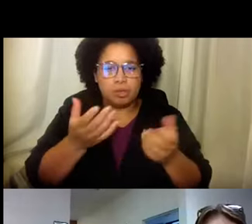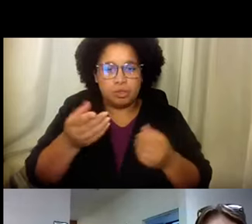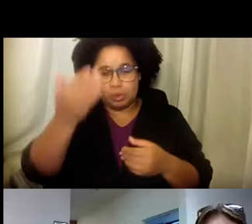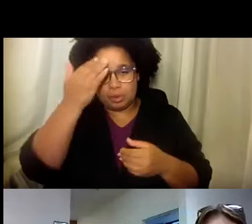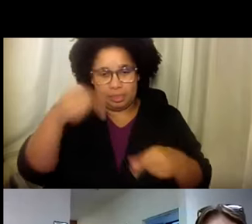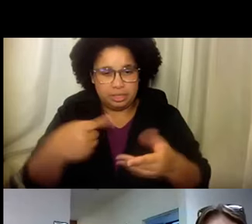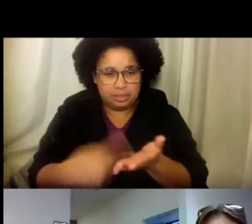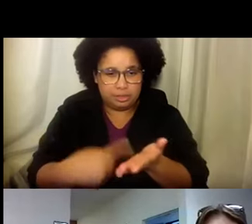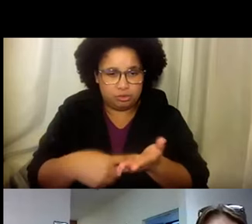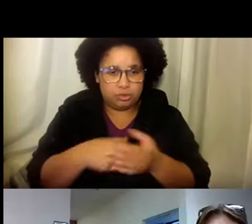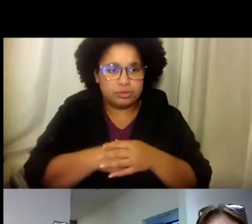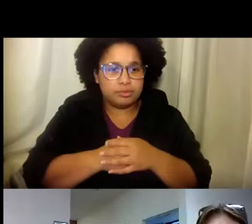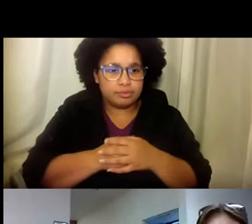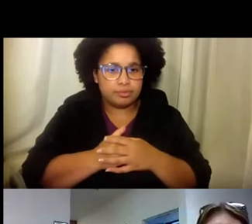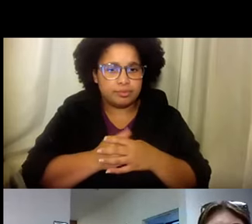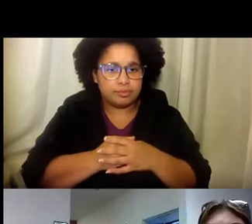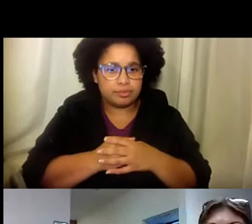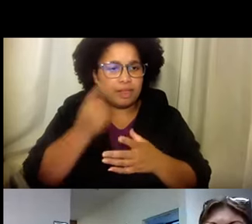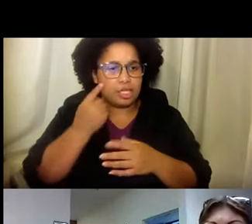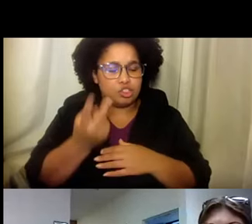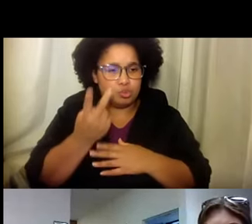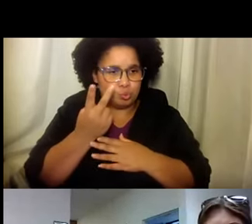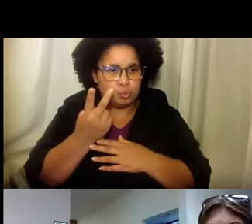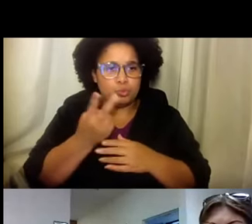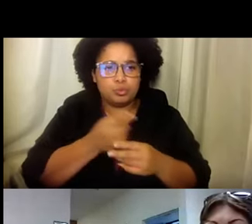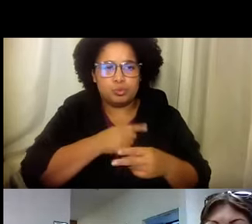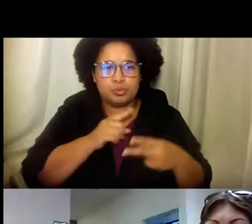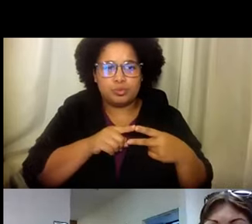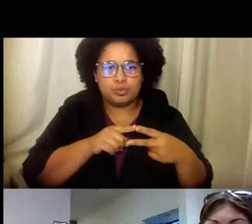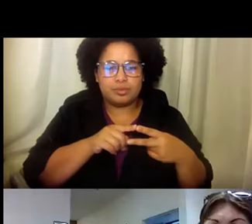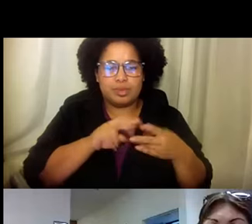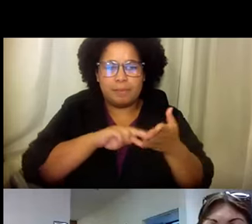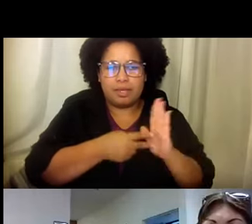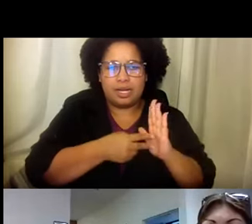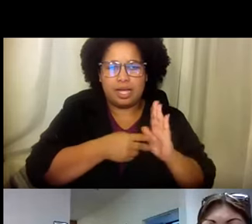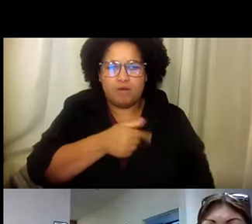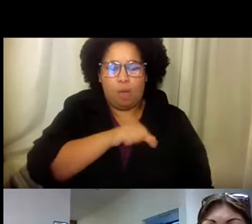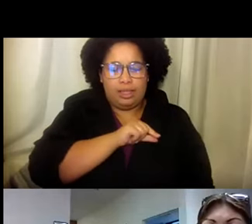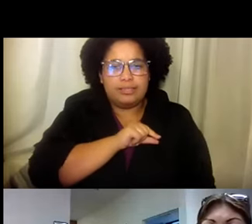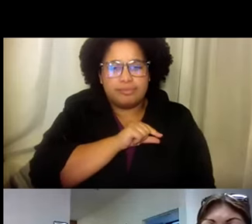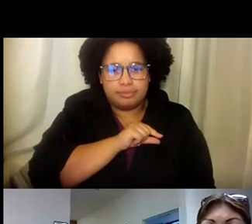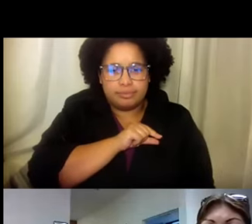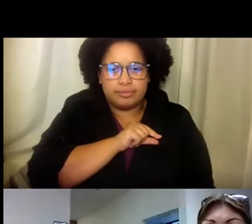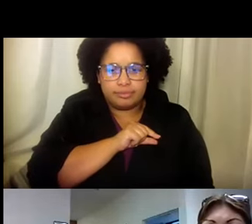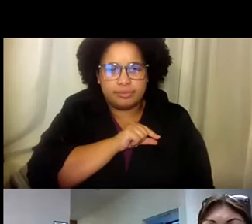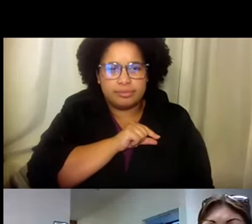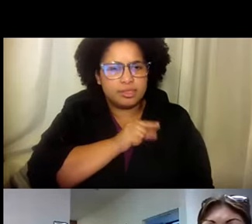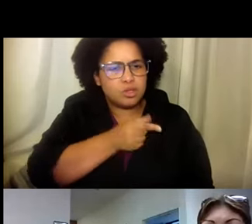Y quiero que sepan que esta conversación, quiero que piensen en dos cosas. Primero, la definición de esa palabra calidad.